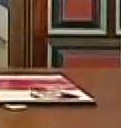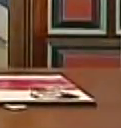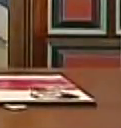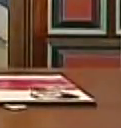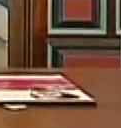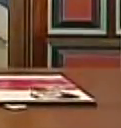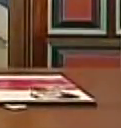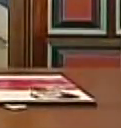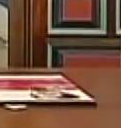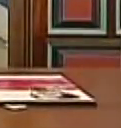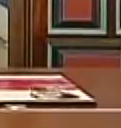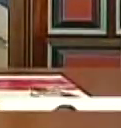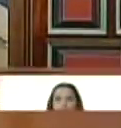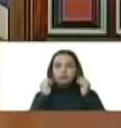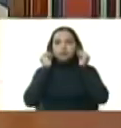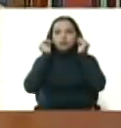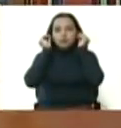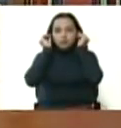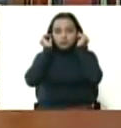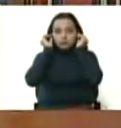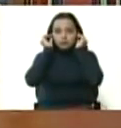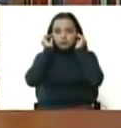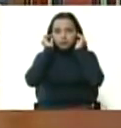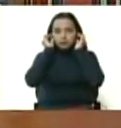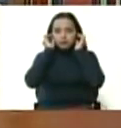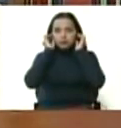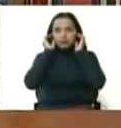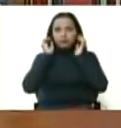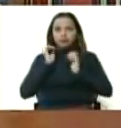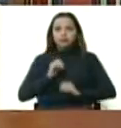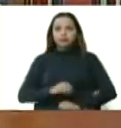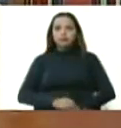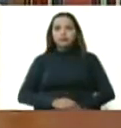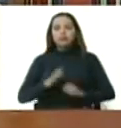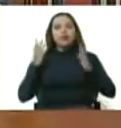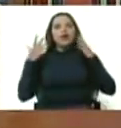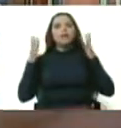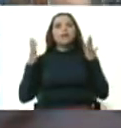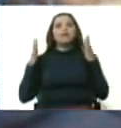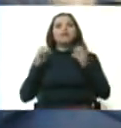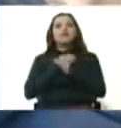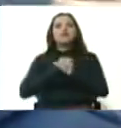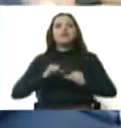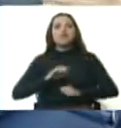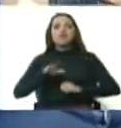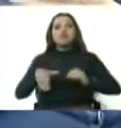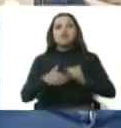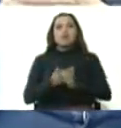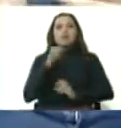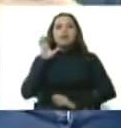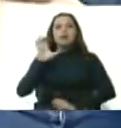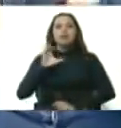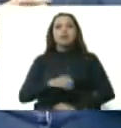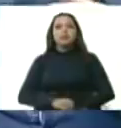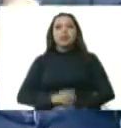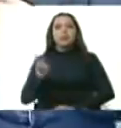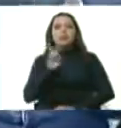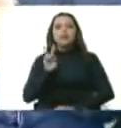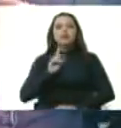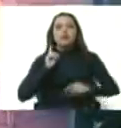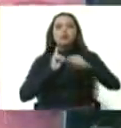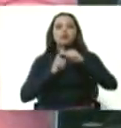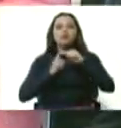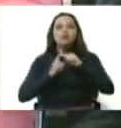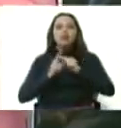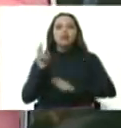portuguesa seguimos venciendo un aplauso a portuguesa y a todo el país productivo la Venezuela positiva la